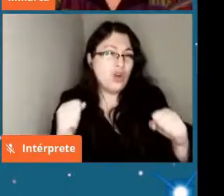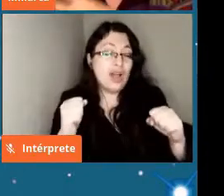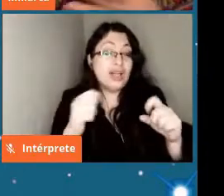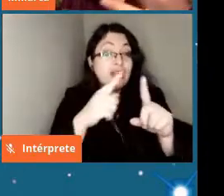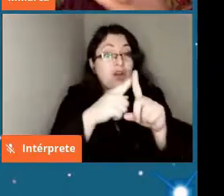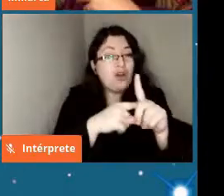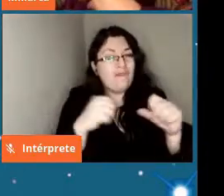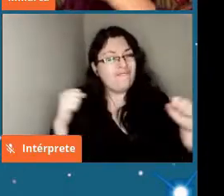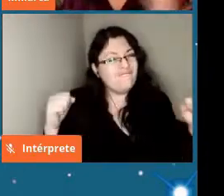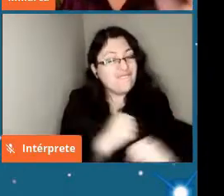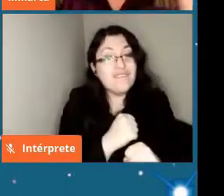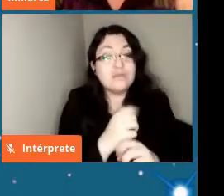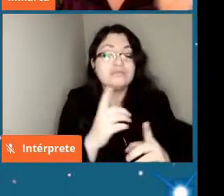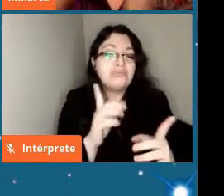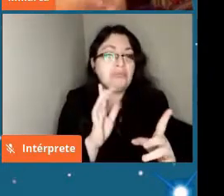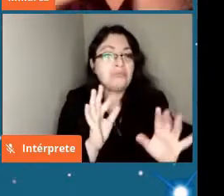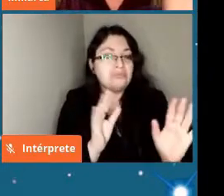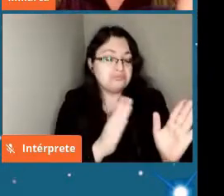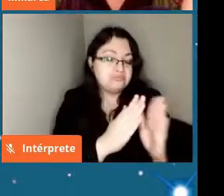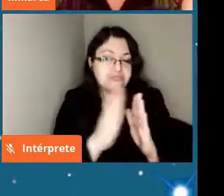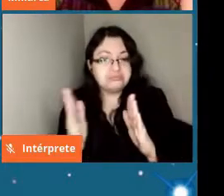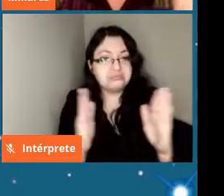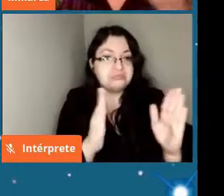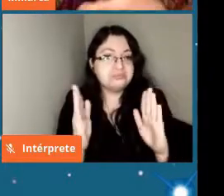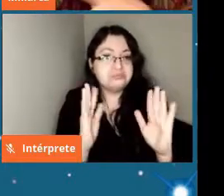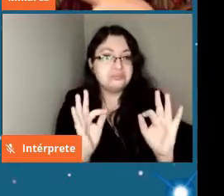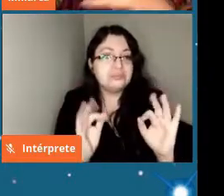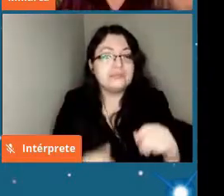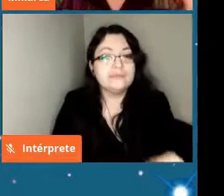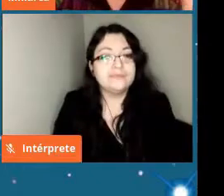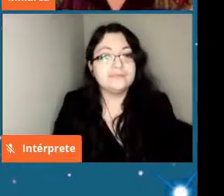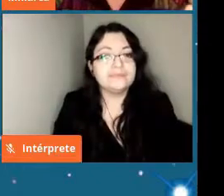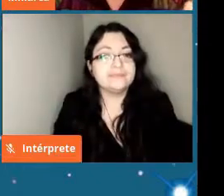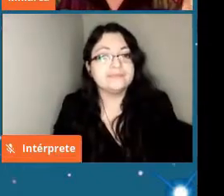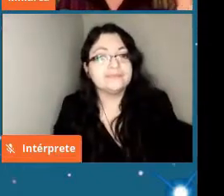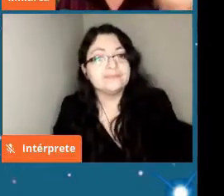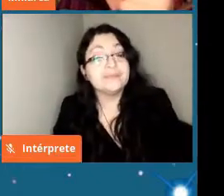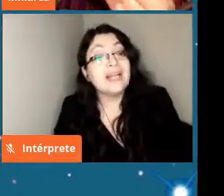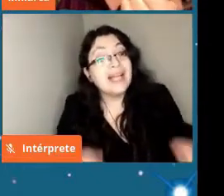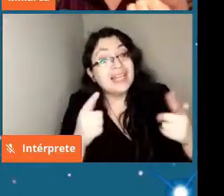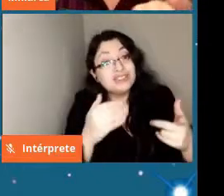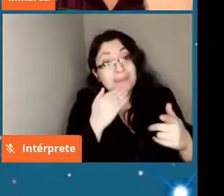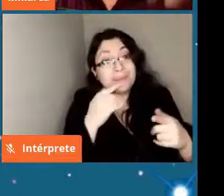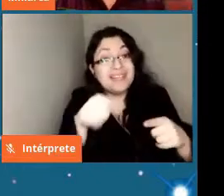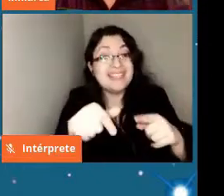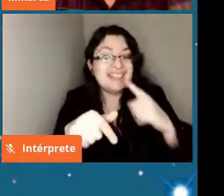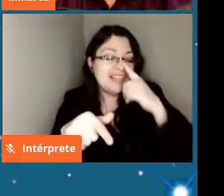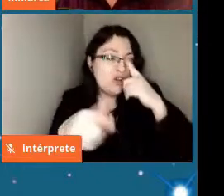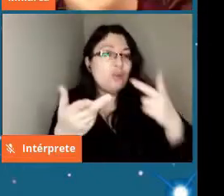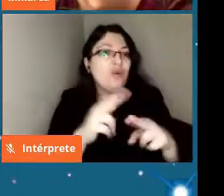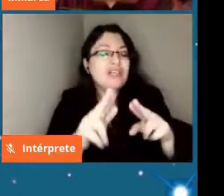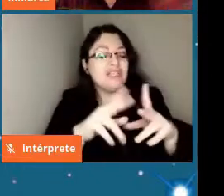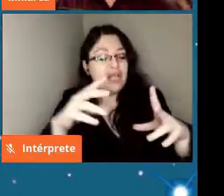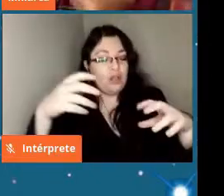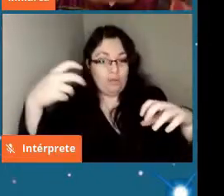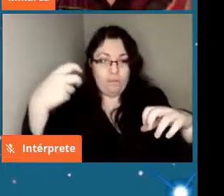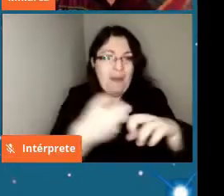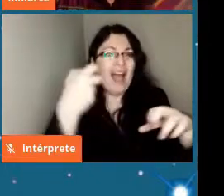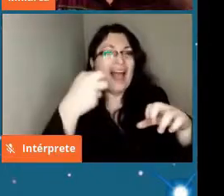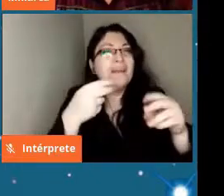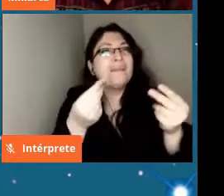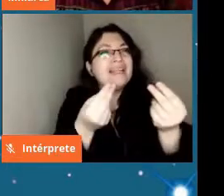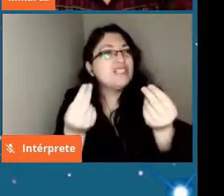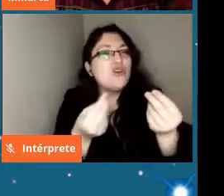entonces vemos acá que la generación de este material es igual como cuando ustedes martillan